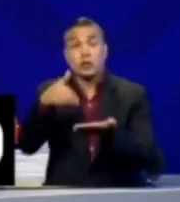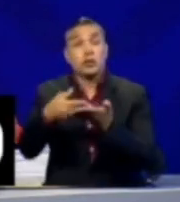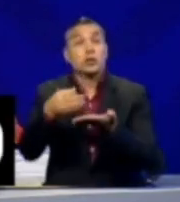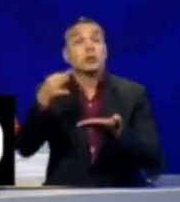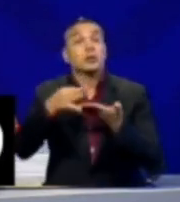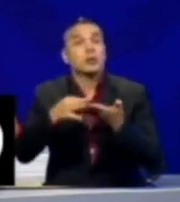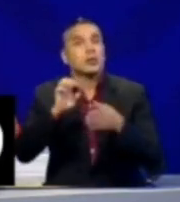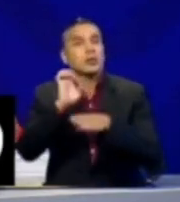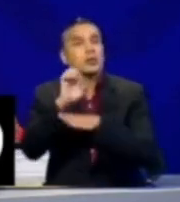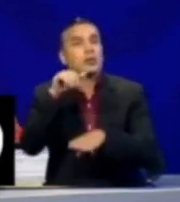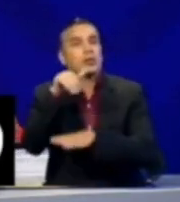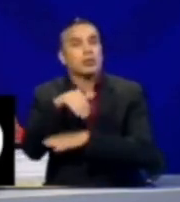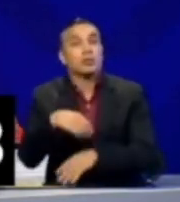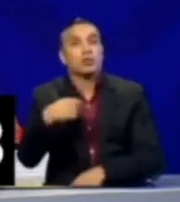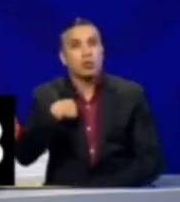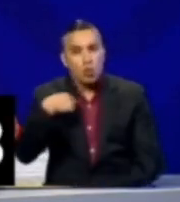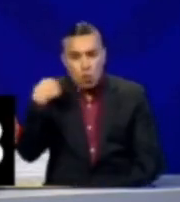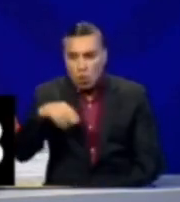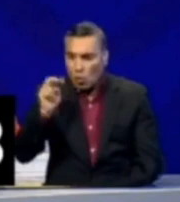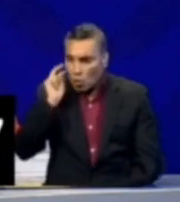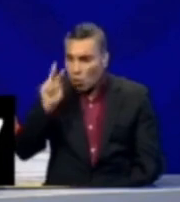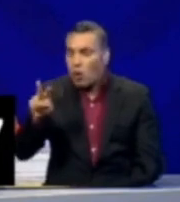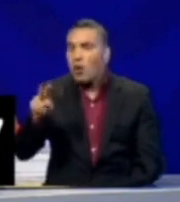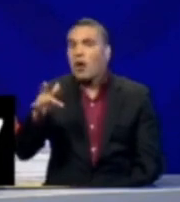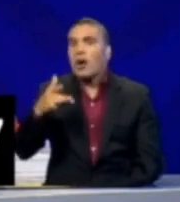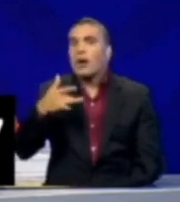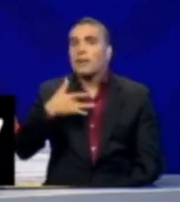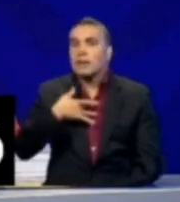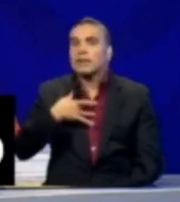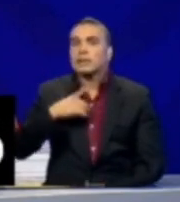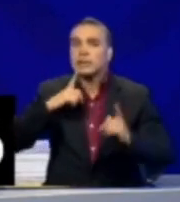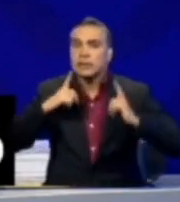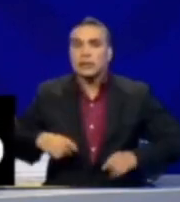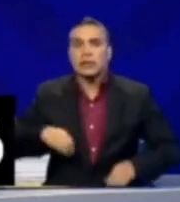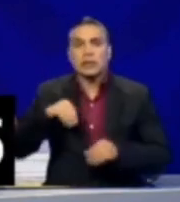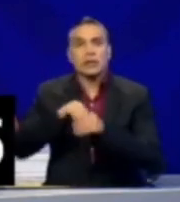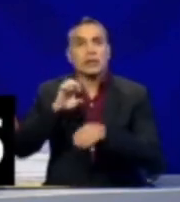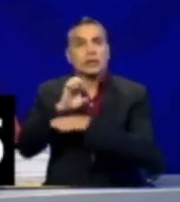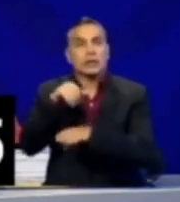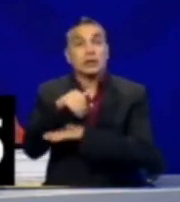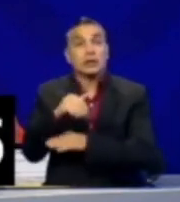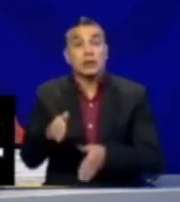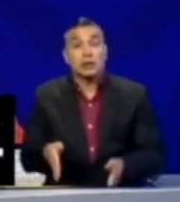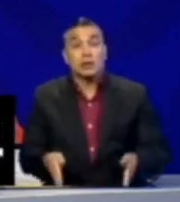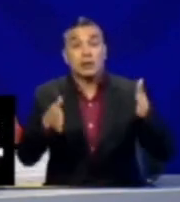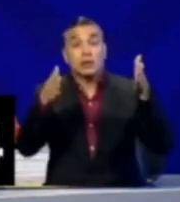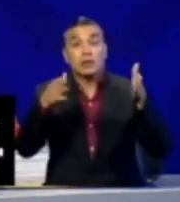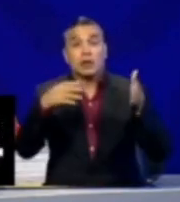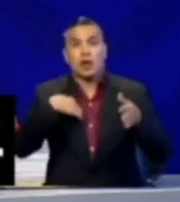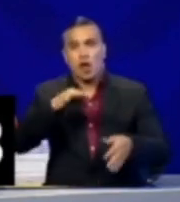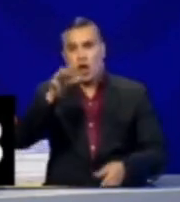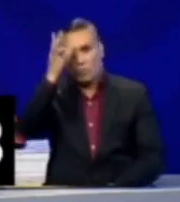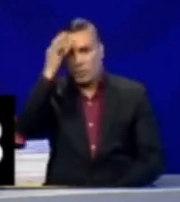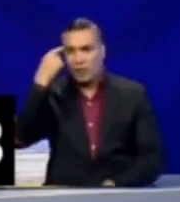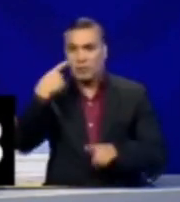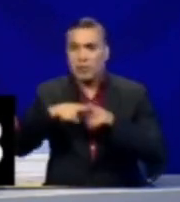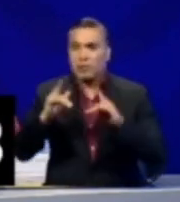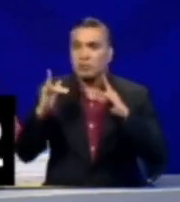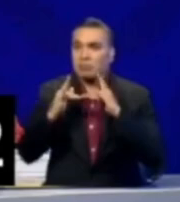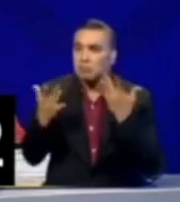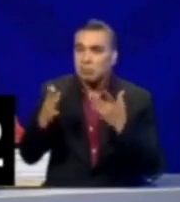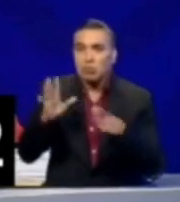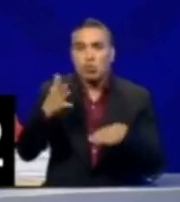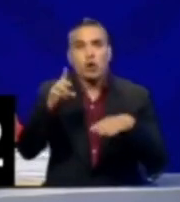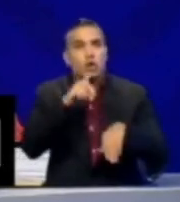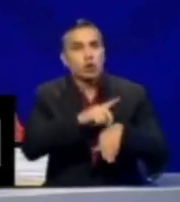Ecuador. Y ahí pude conocer la realidad de la salud en el país. Edificios con rótulos de hospitales, pero no hay camas, no hay